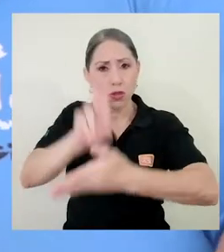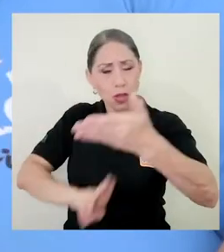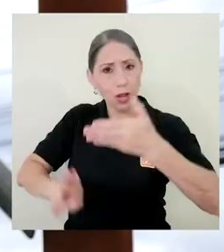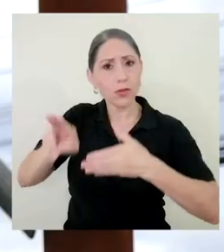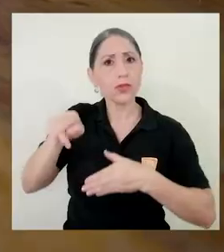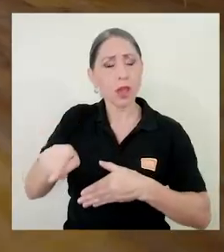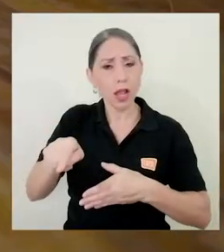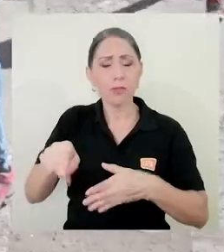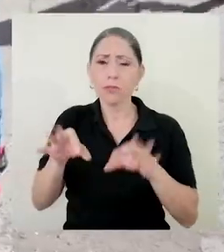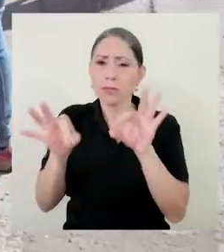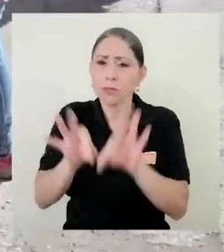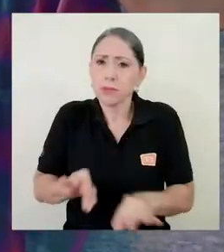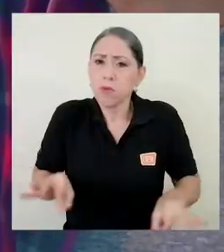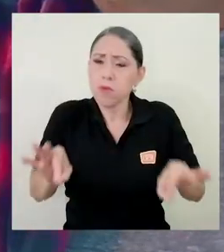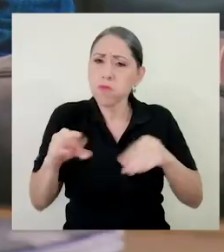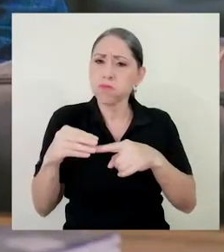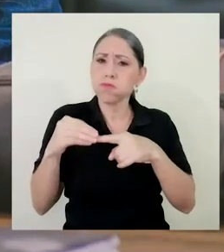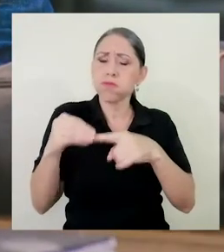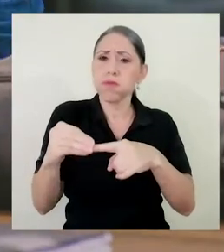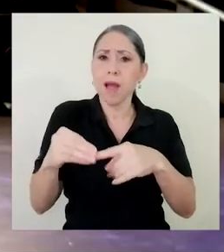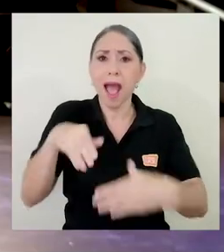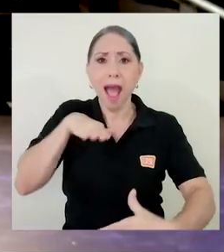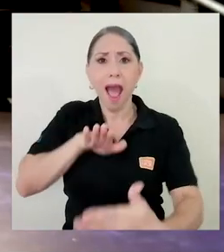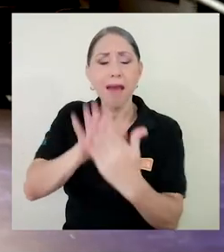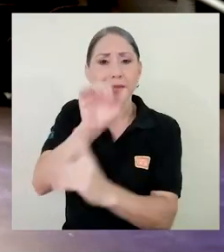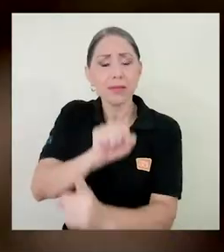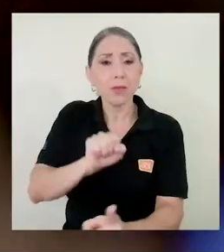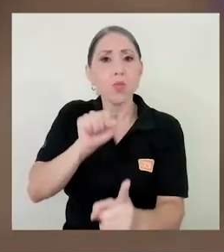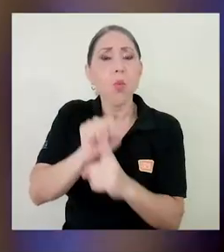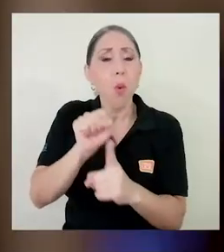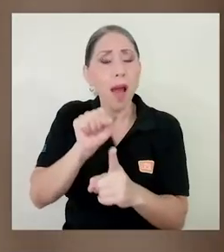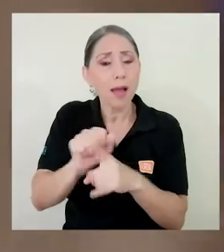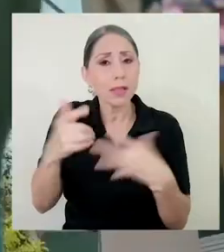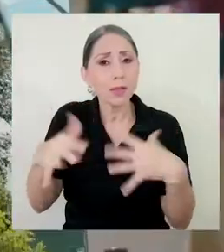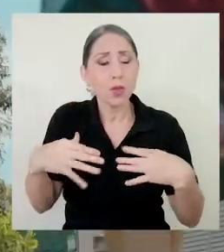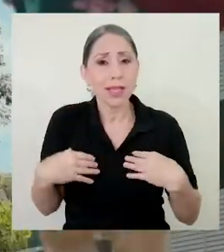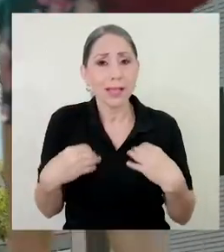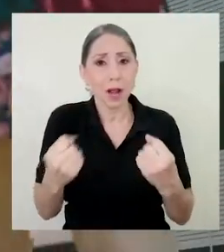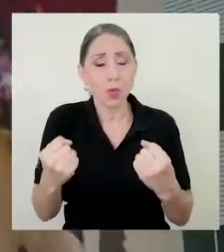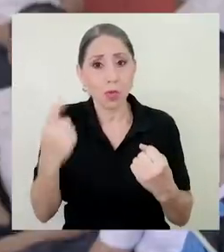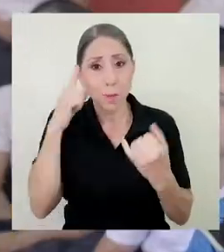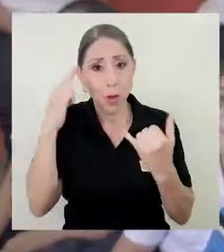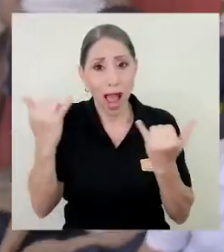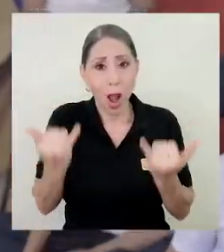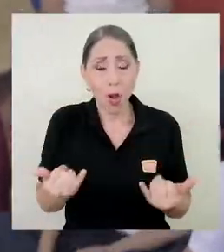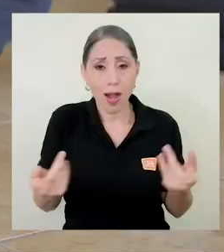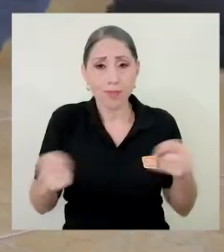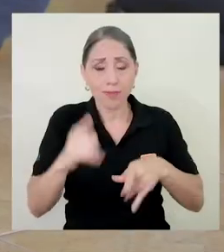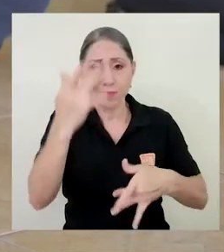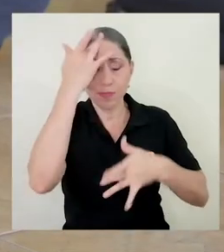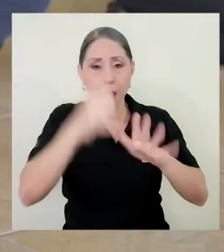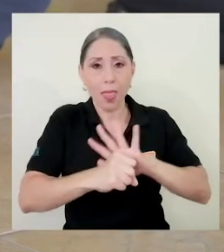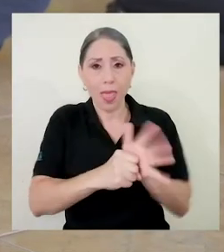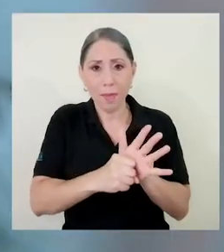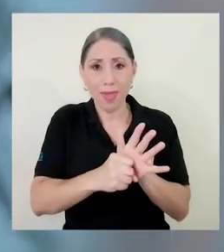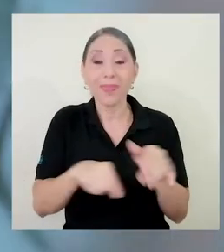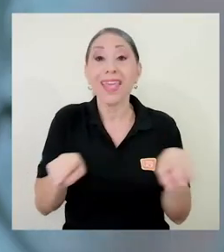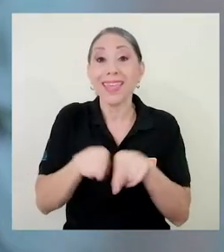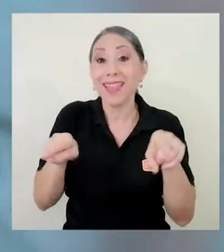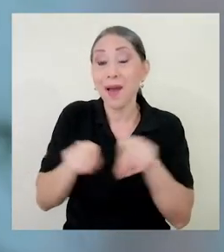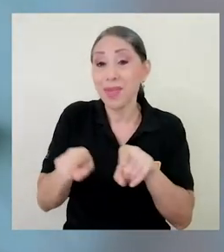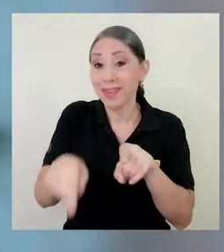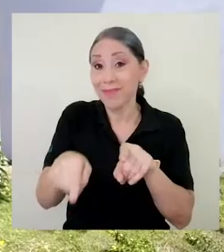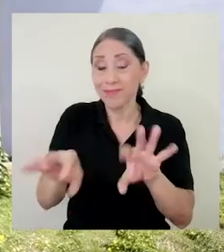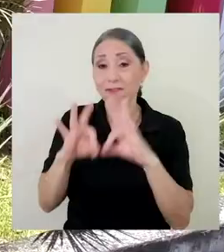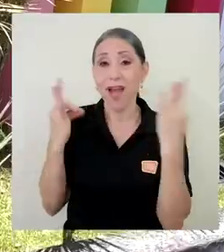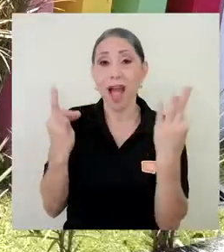universidad se volvió fundamental ante la crisis sanitaria provocada por la pandemia y ante la imposibilidad de la